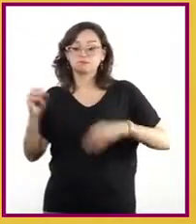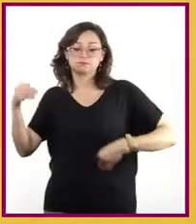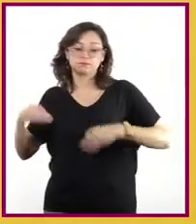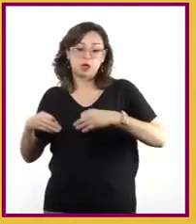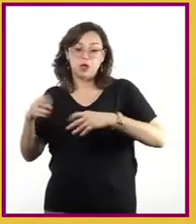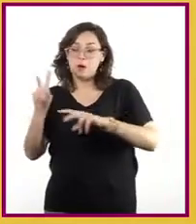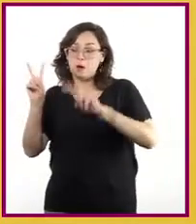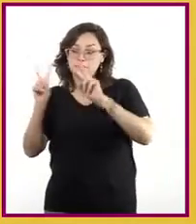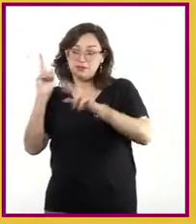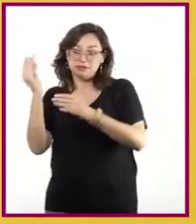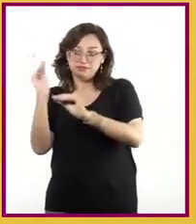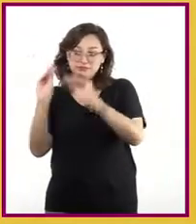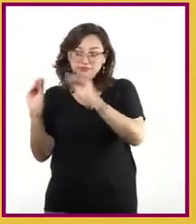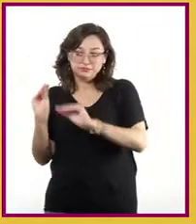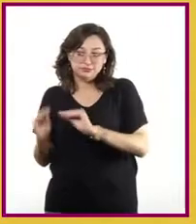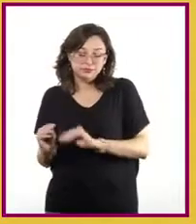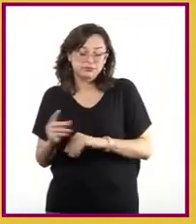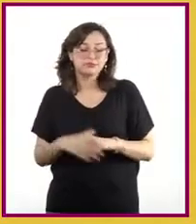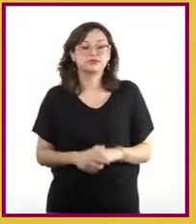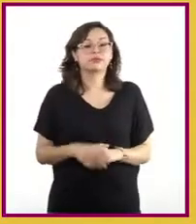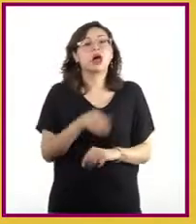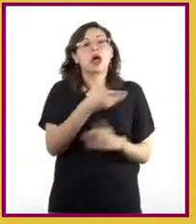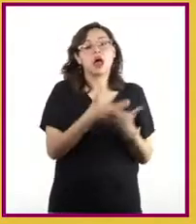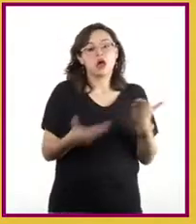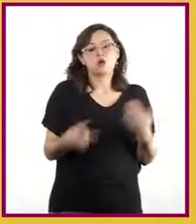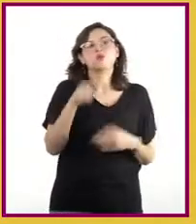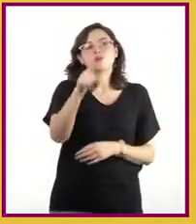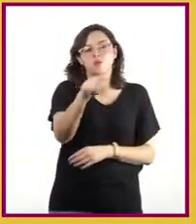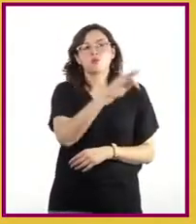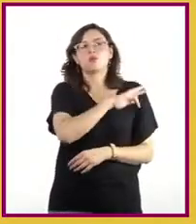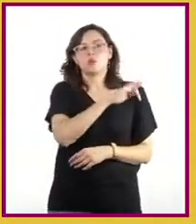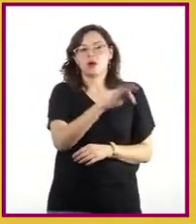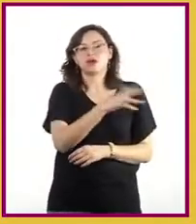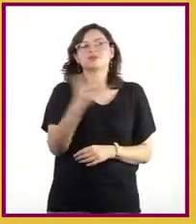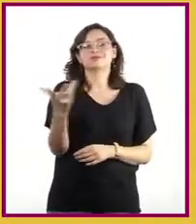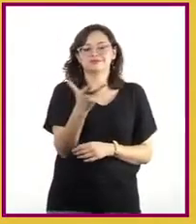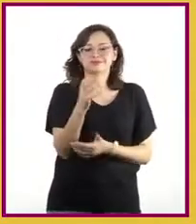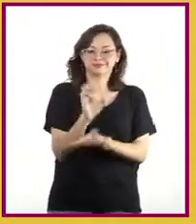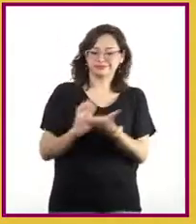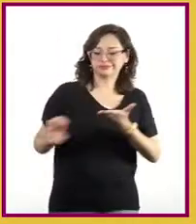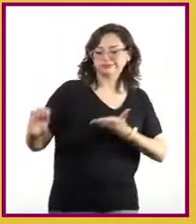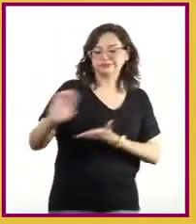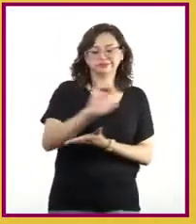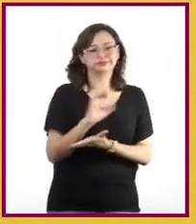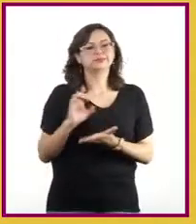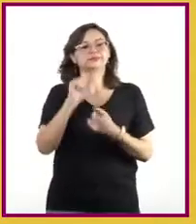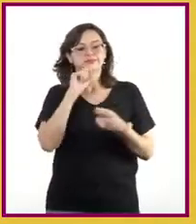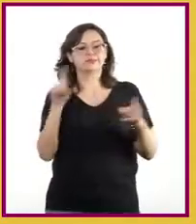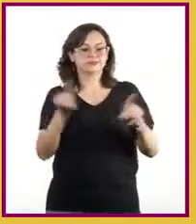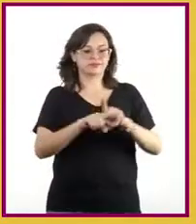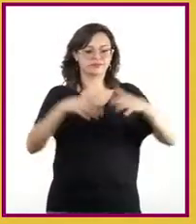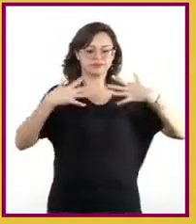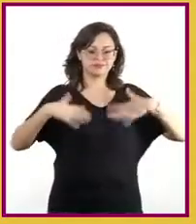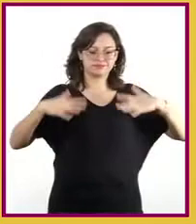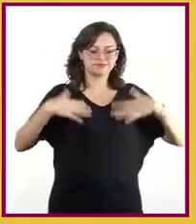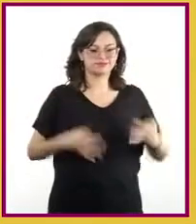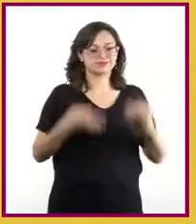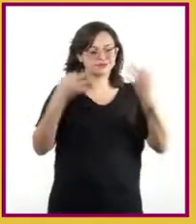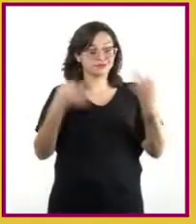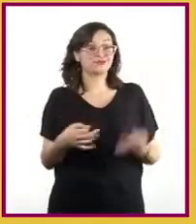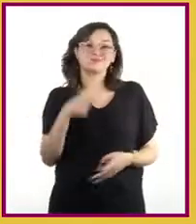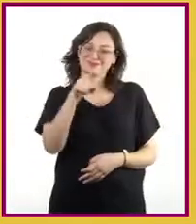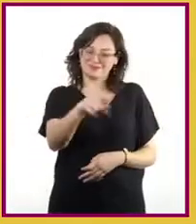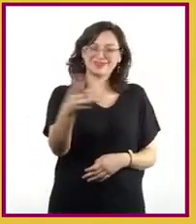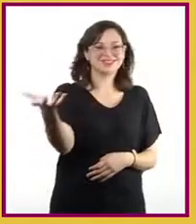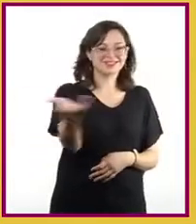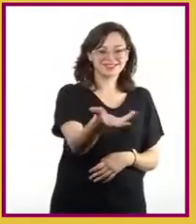Ahora que tienen el conocimiento podrán elaborar la escenografía y elegir el vestuario más adecuado. Así que manos